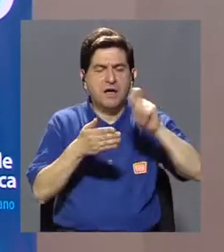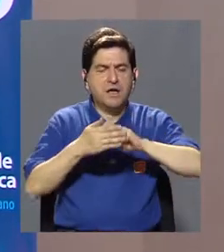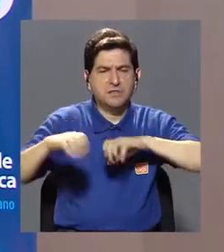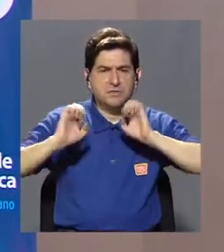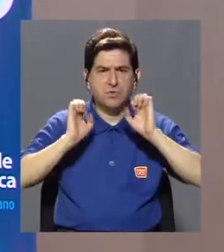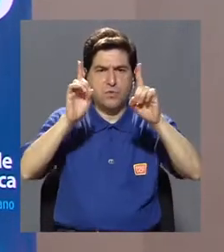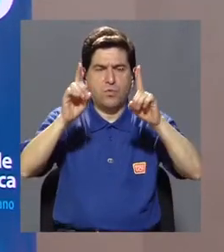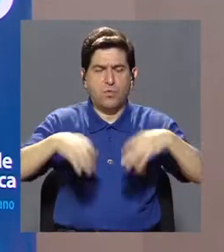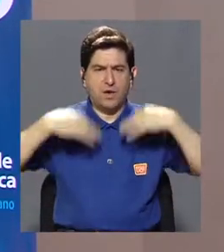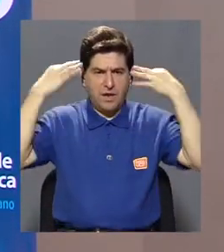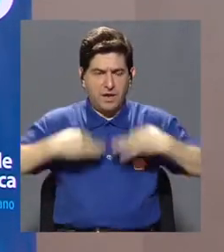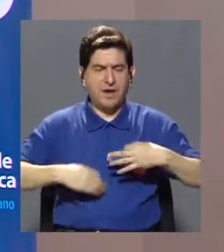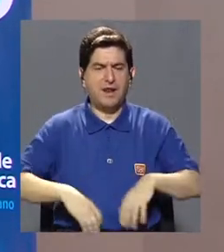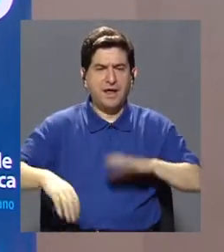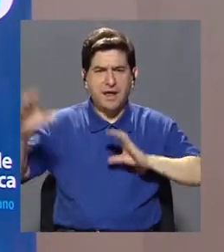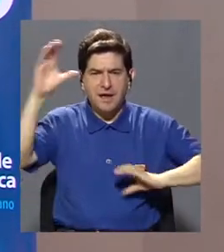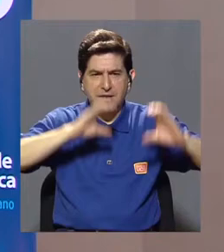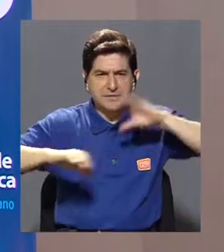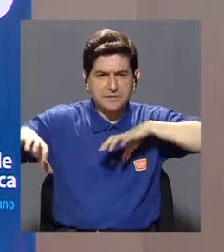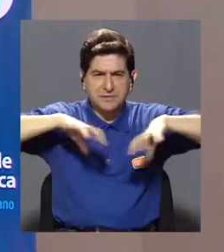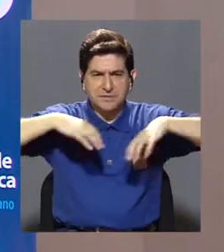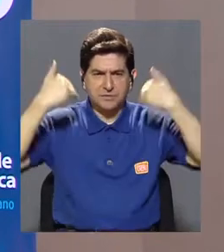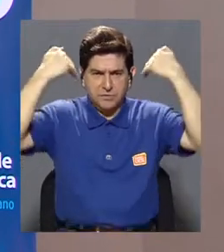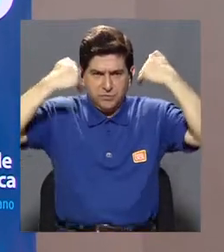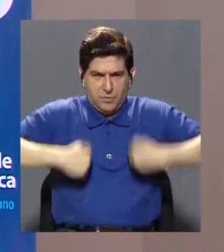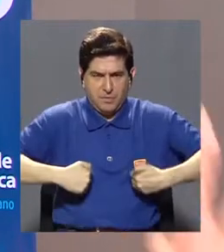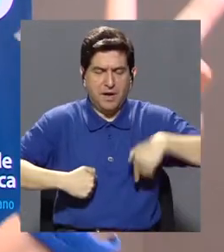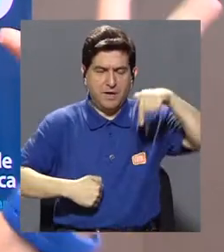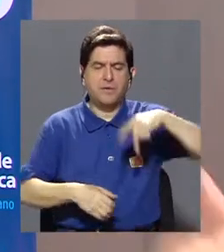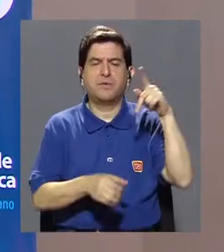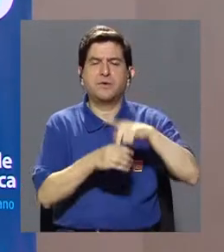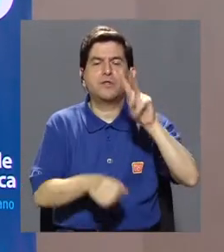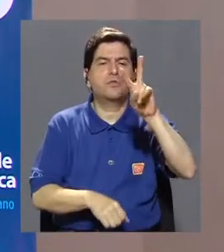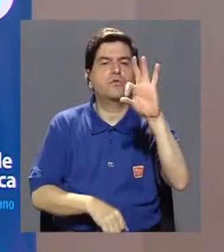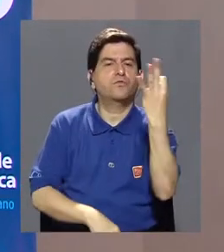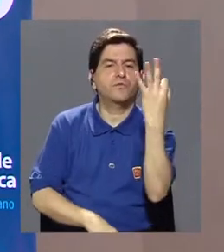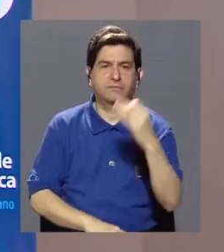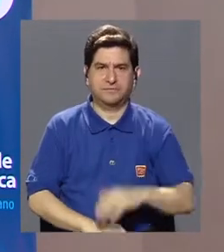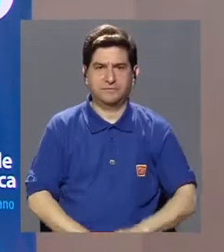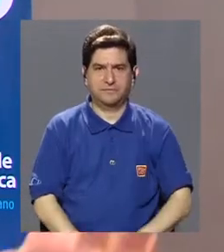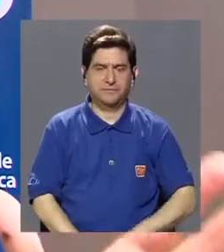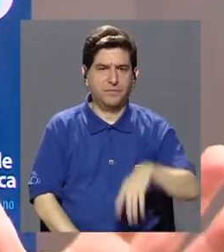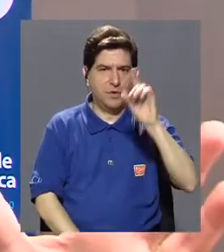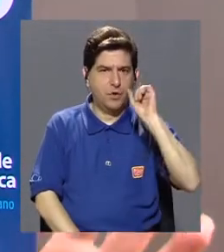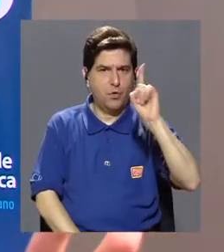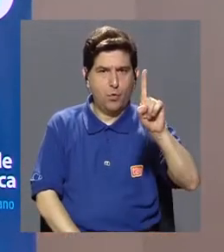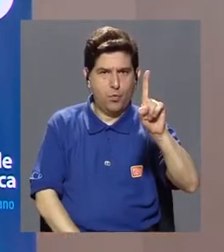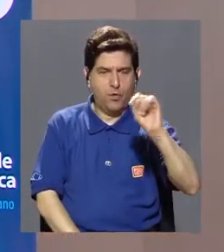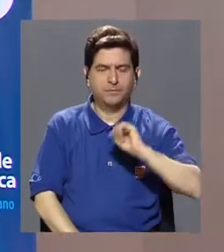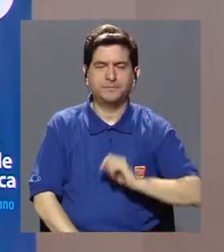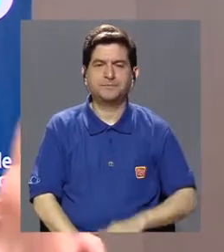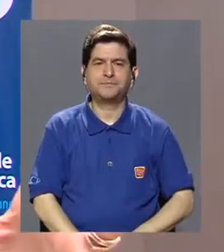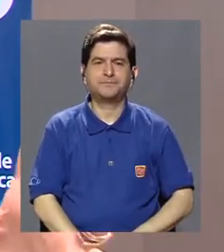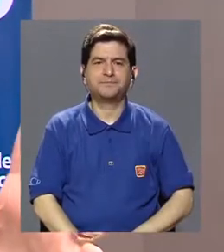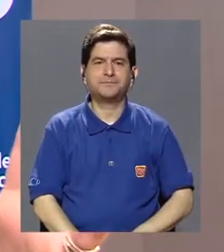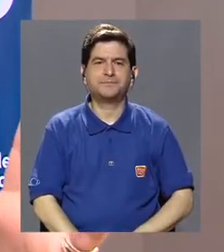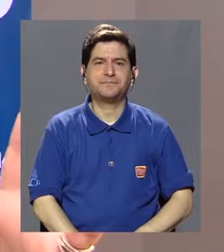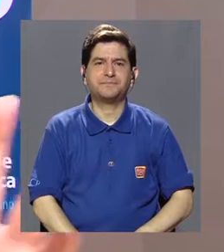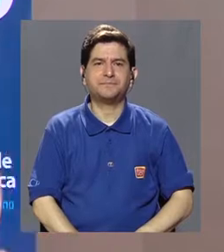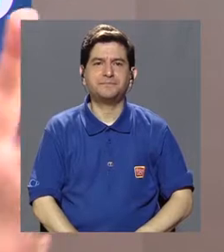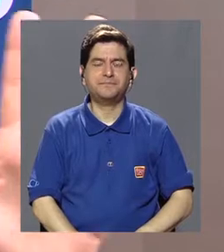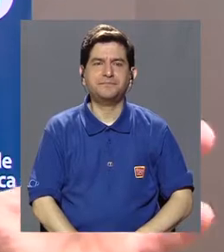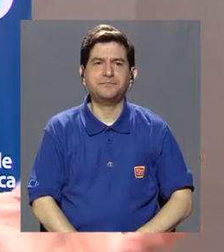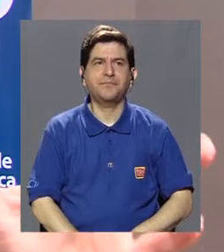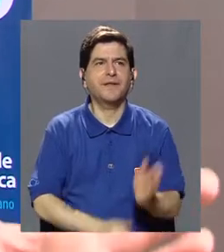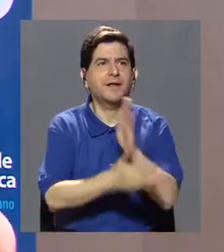Física en su carrera de Ciencias del Movimiento Humano está hoy presente de dos formas. Uno, desde el